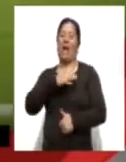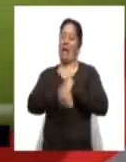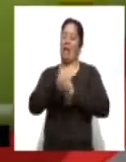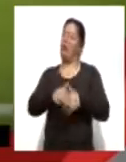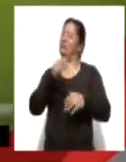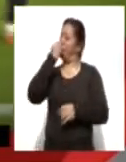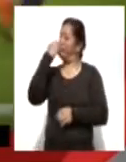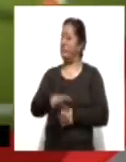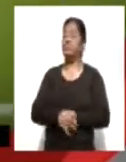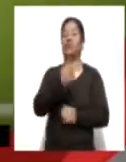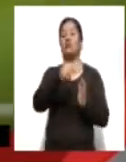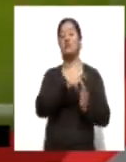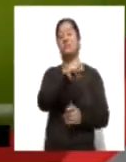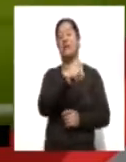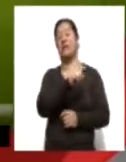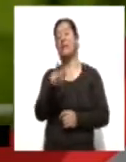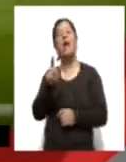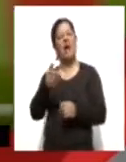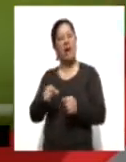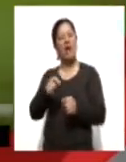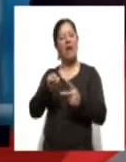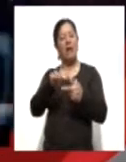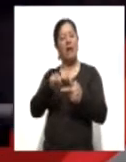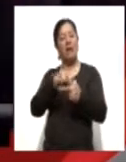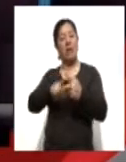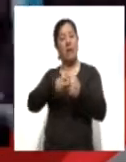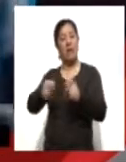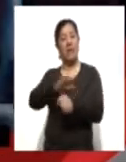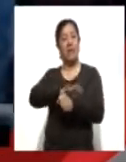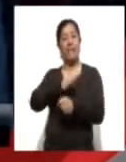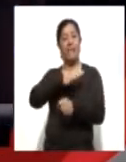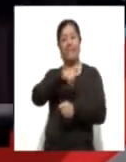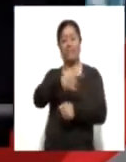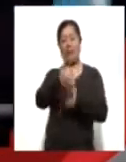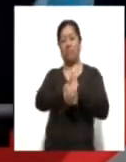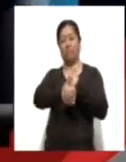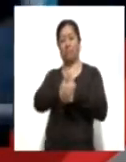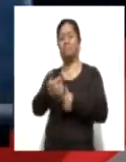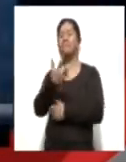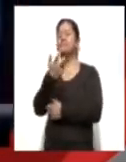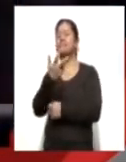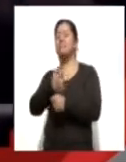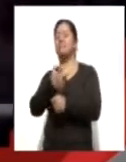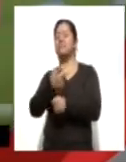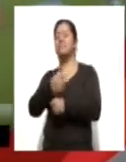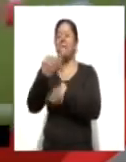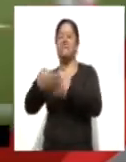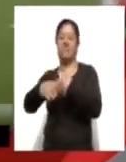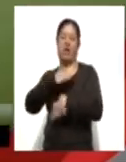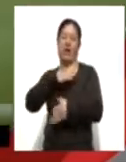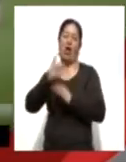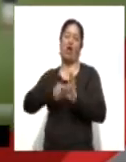Contrario al 2020, cuando empezó la pandemia, volverán las eliminatorias con duelos a ida y vuelta en los octavos de final, con los que se retoma la